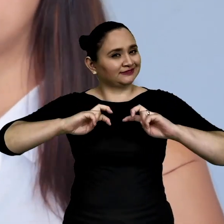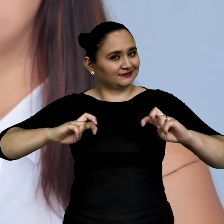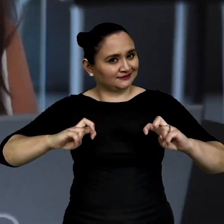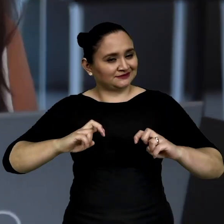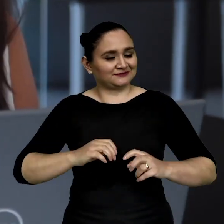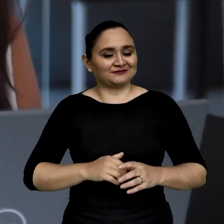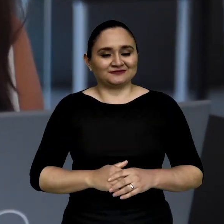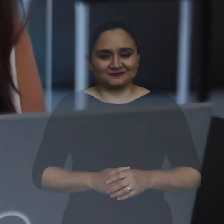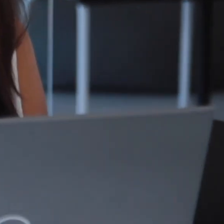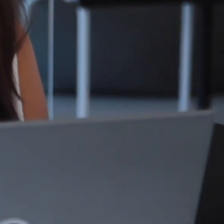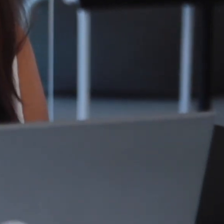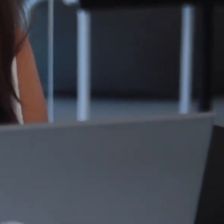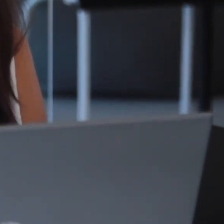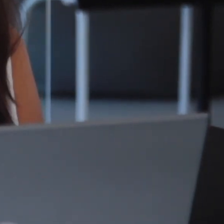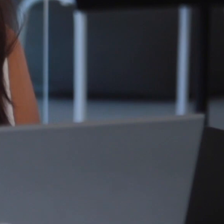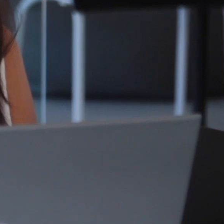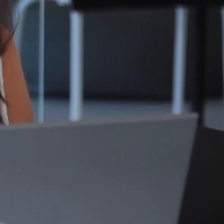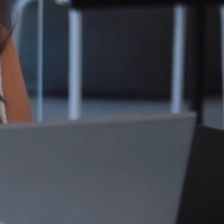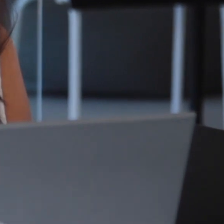trabajos.